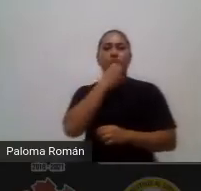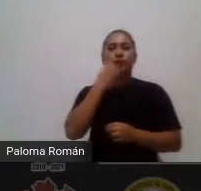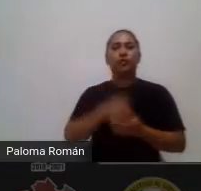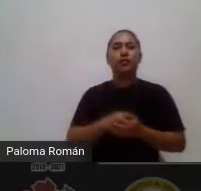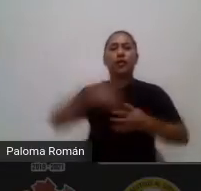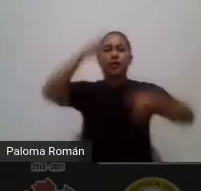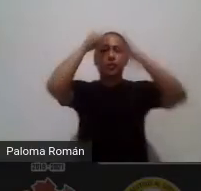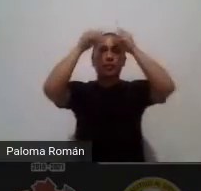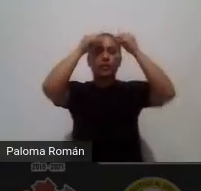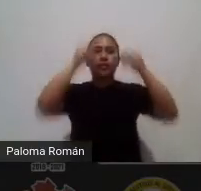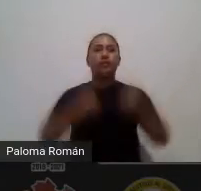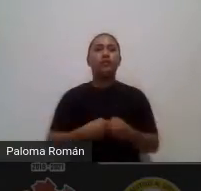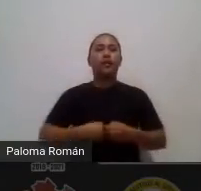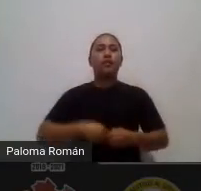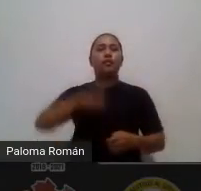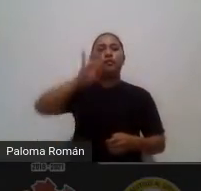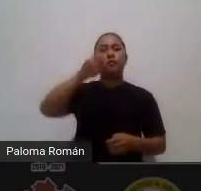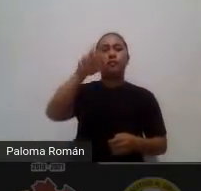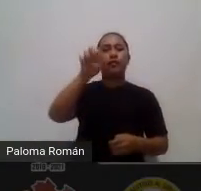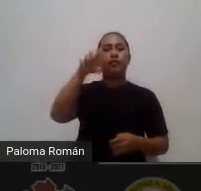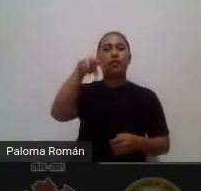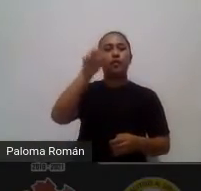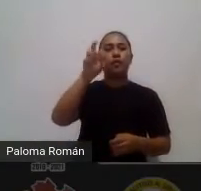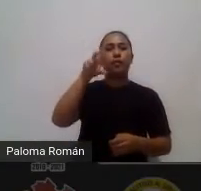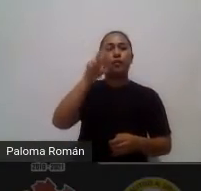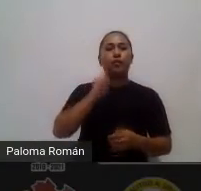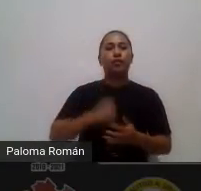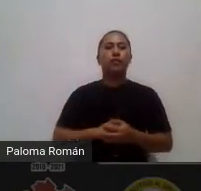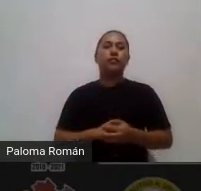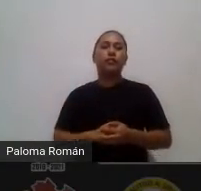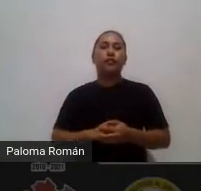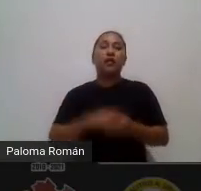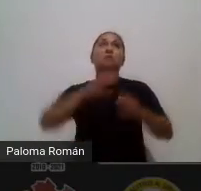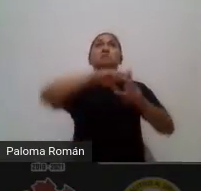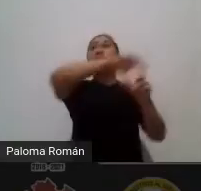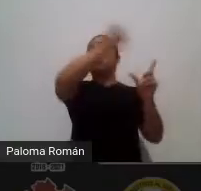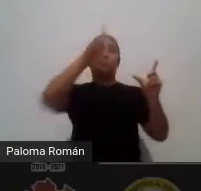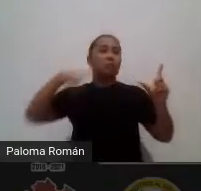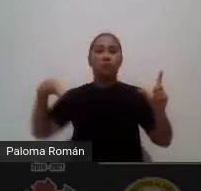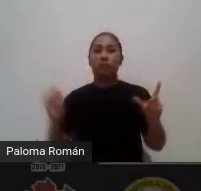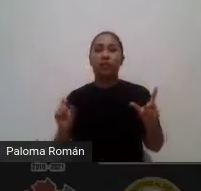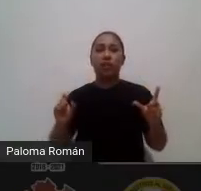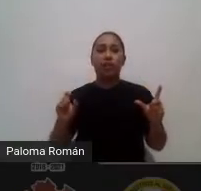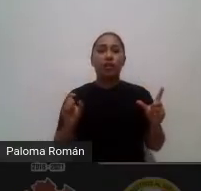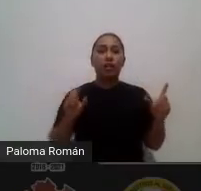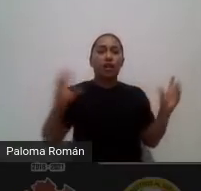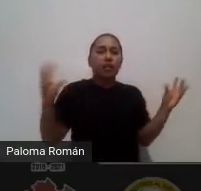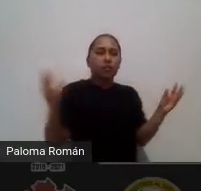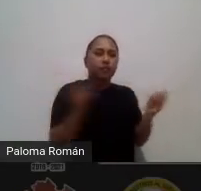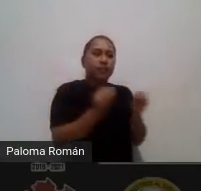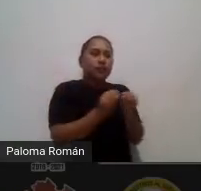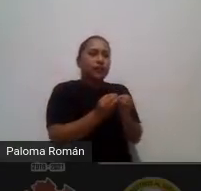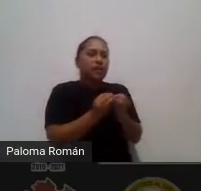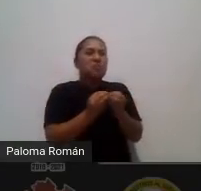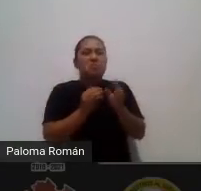aprendizaje basado en fenómenos si en méxico les decía que el intento más cercano pues fueron los clubes en 2017